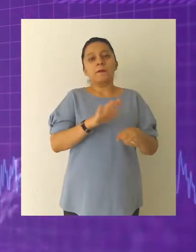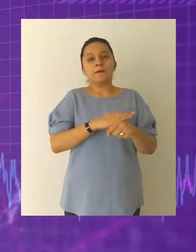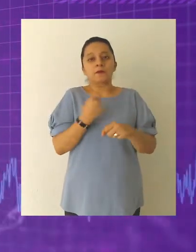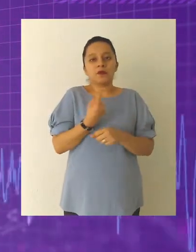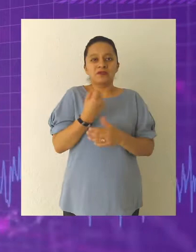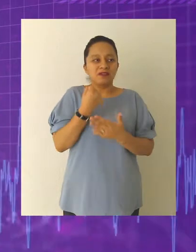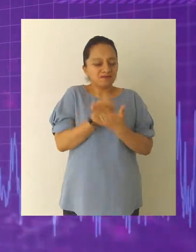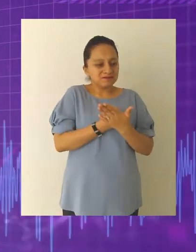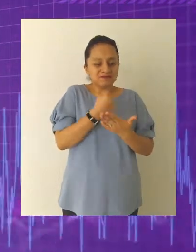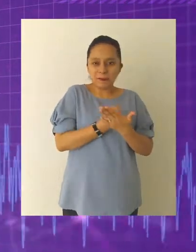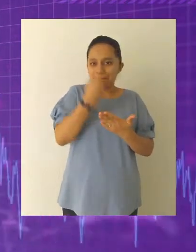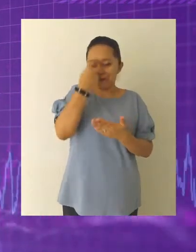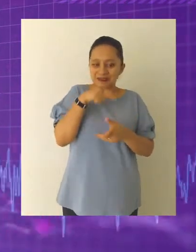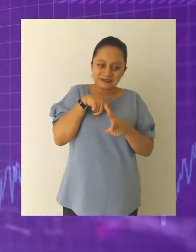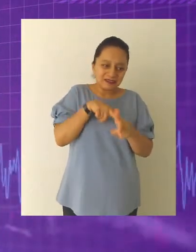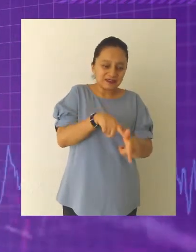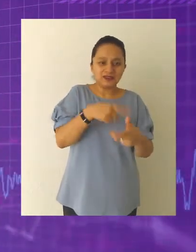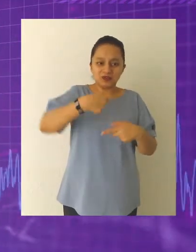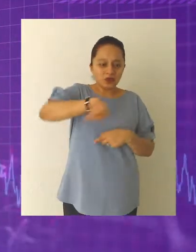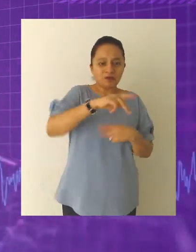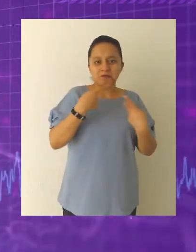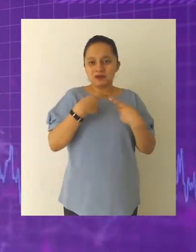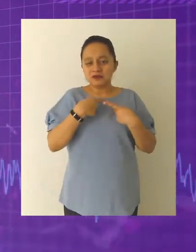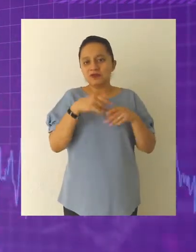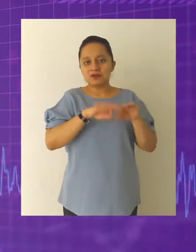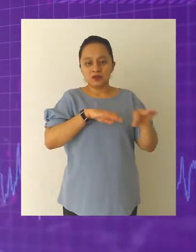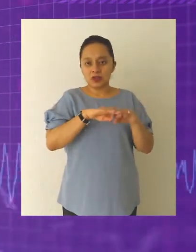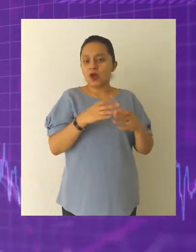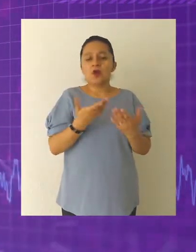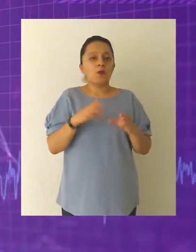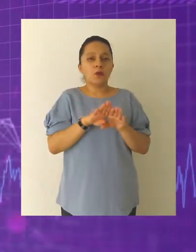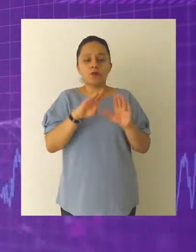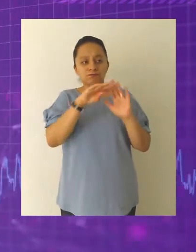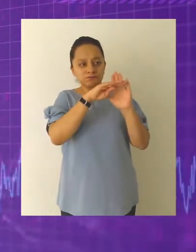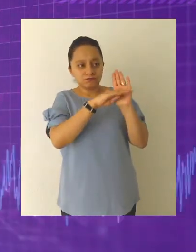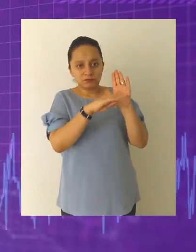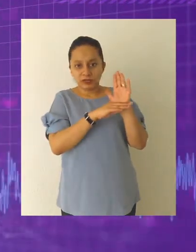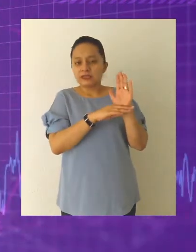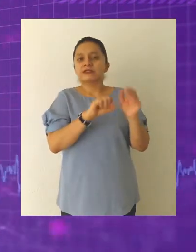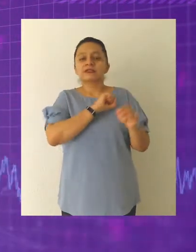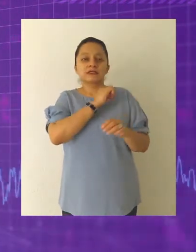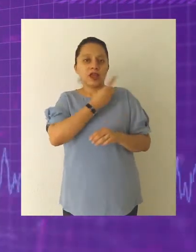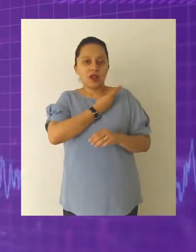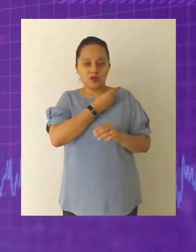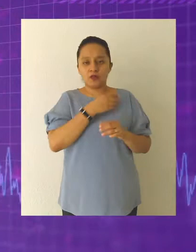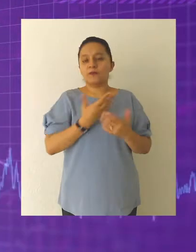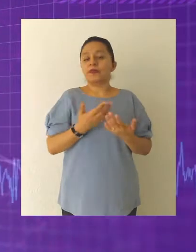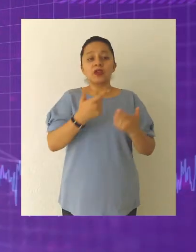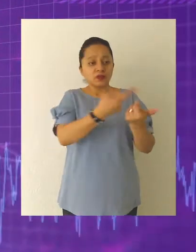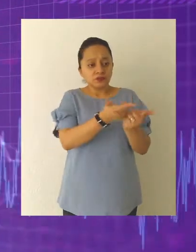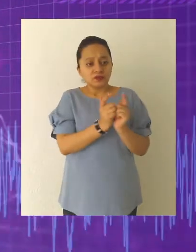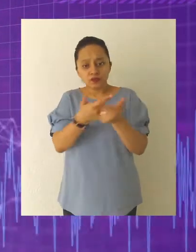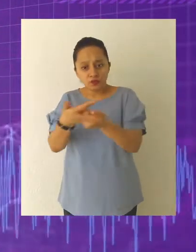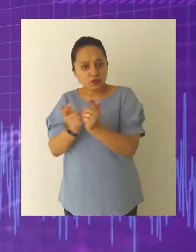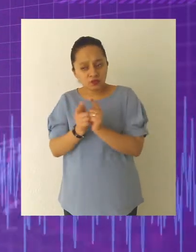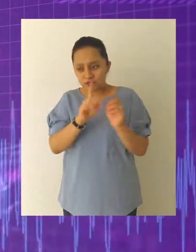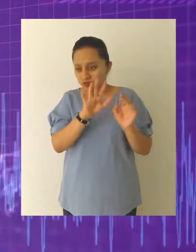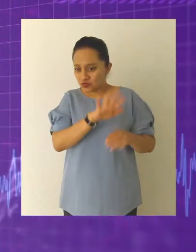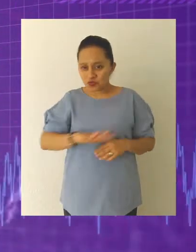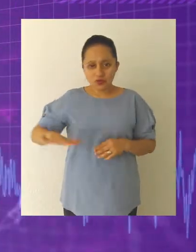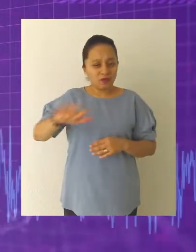de los operadores pues alguna especie de lavamanos para que constantemente se estén lavando, en fin, cada grupo